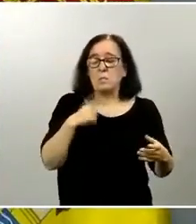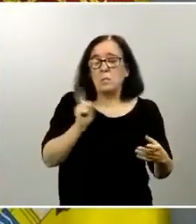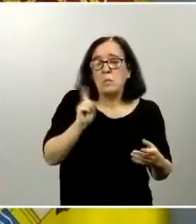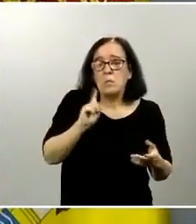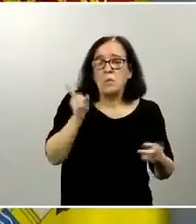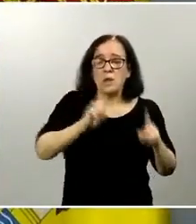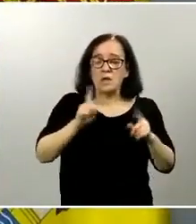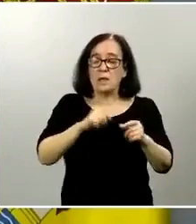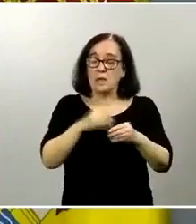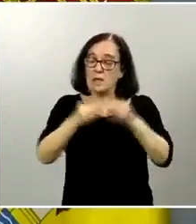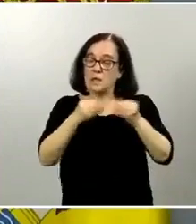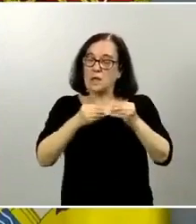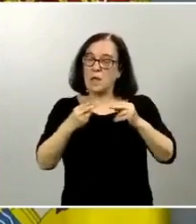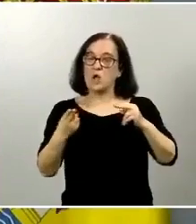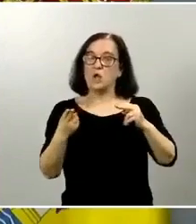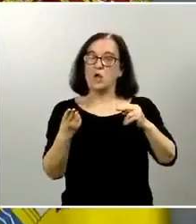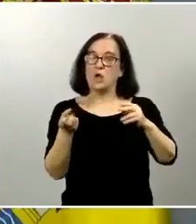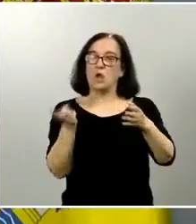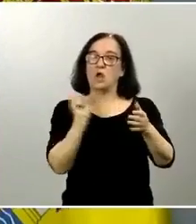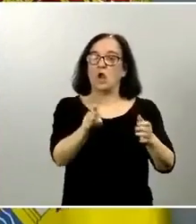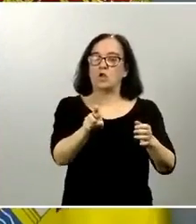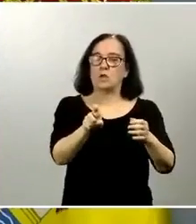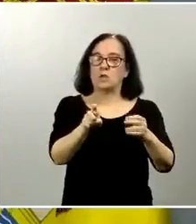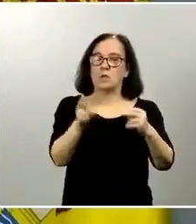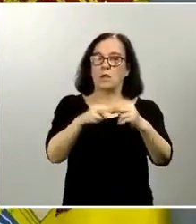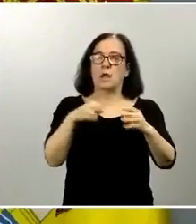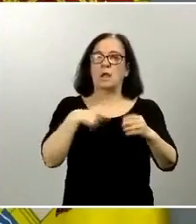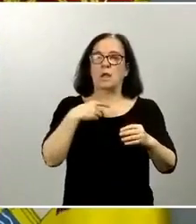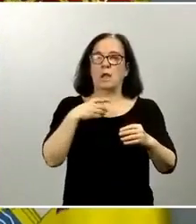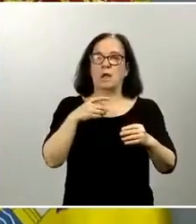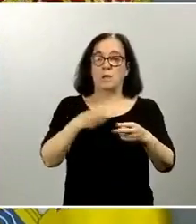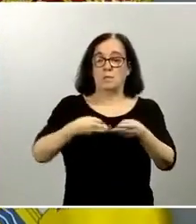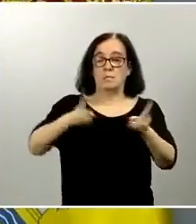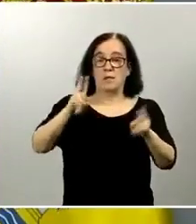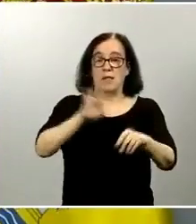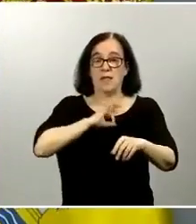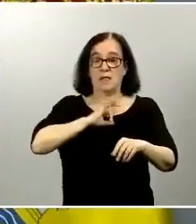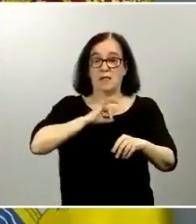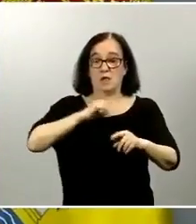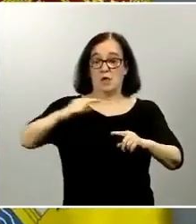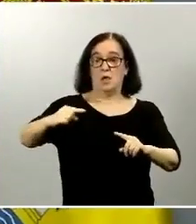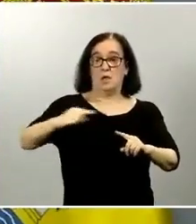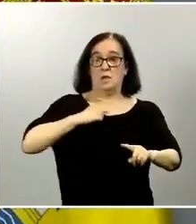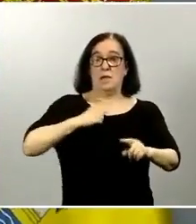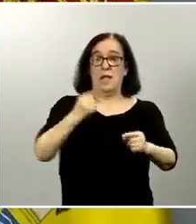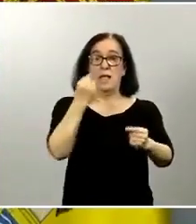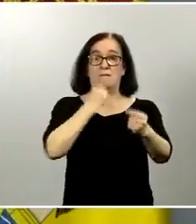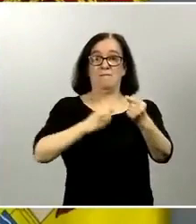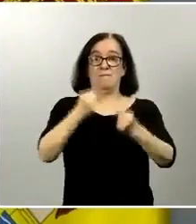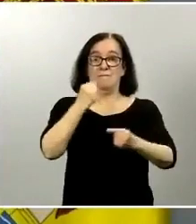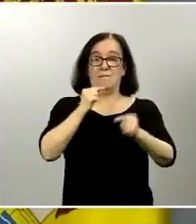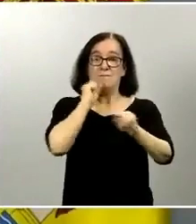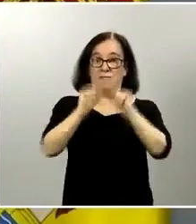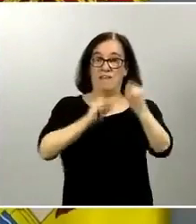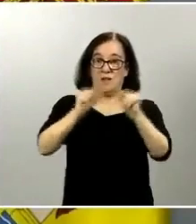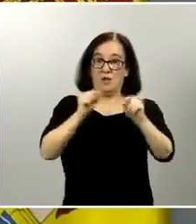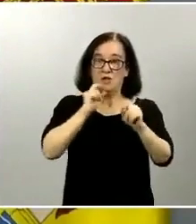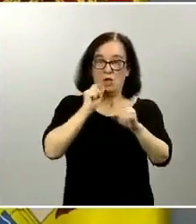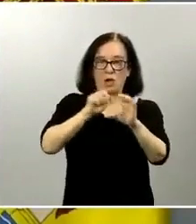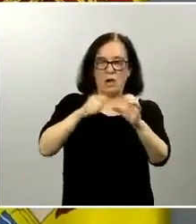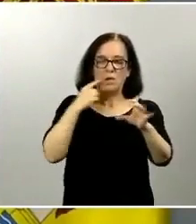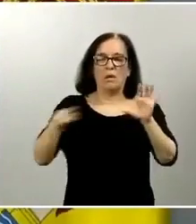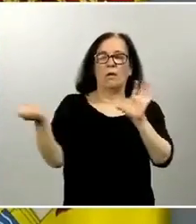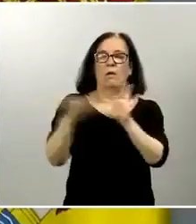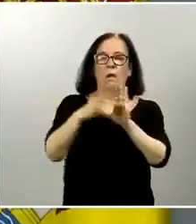detrás de la conexión nos permita o permita al señor que nos manda el virus intente instalar algún programa de